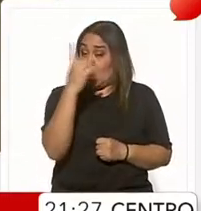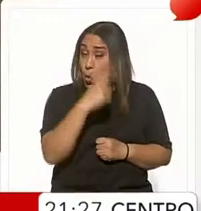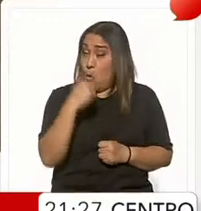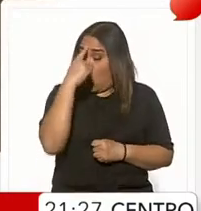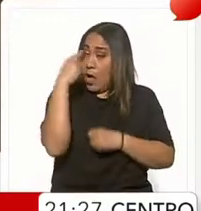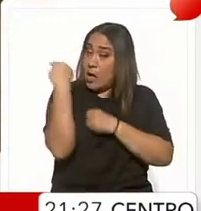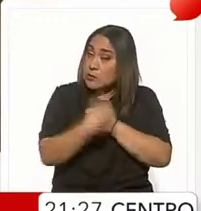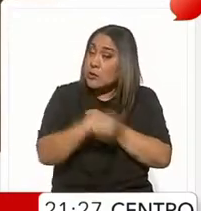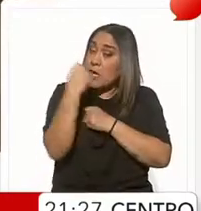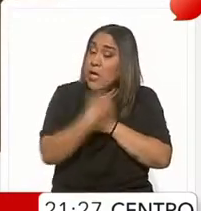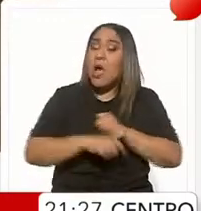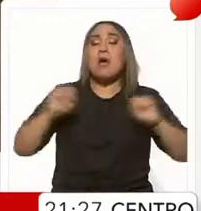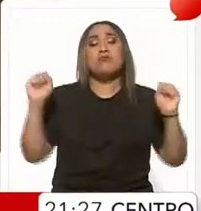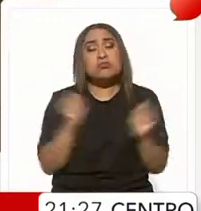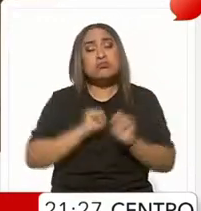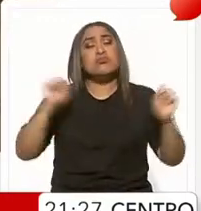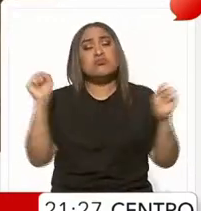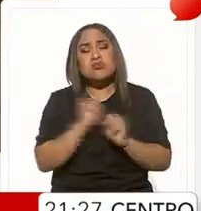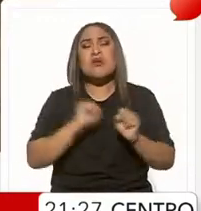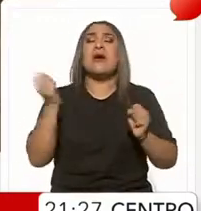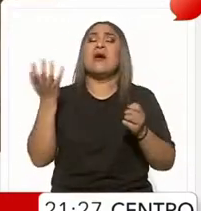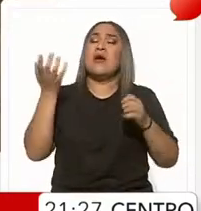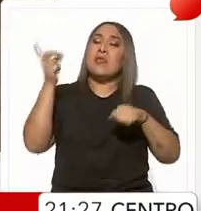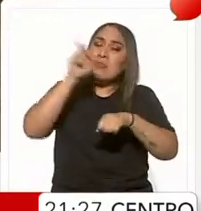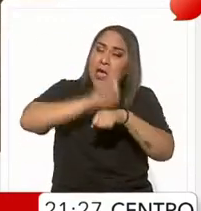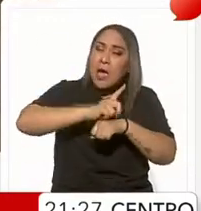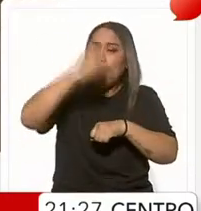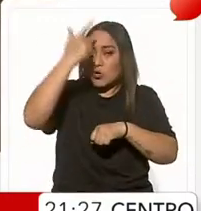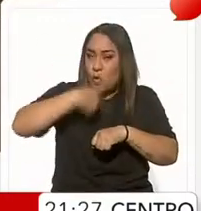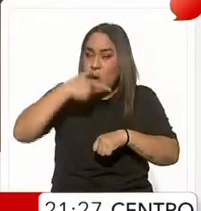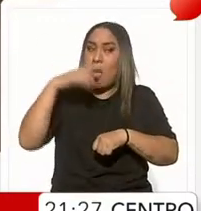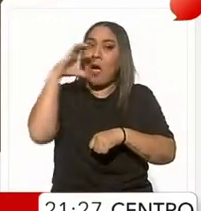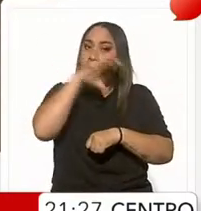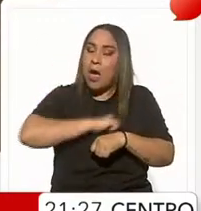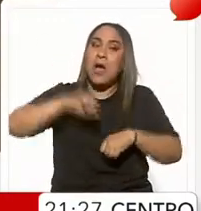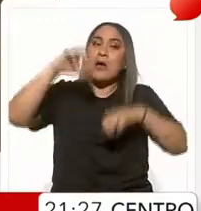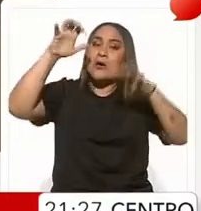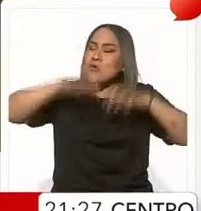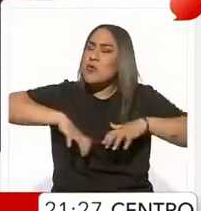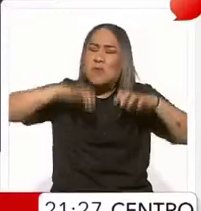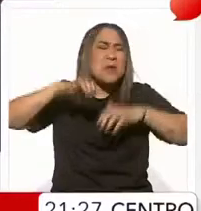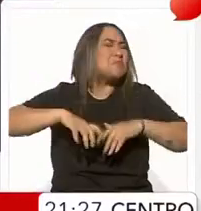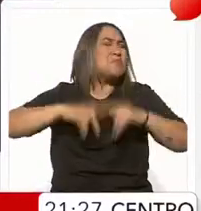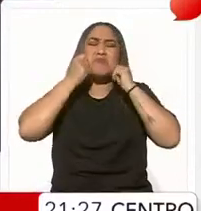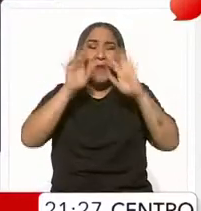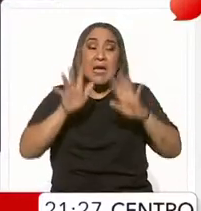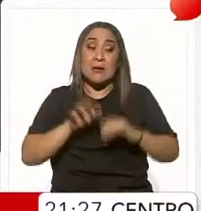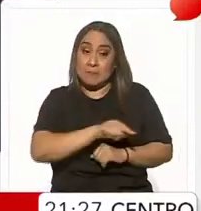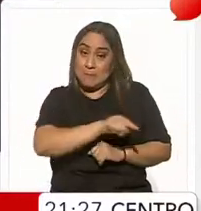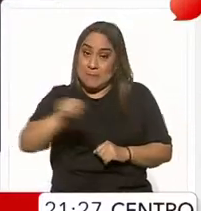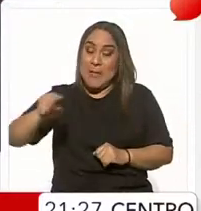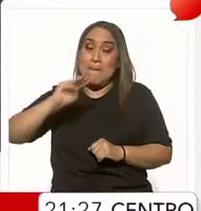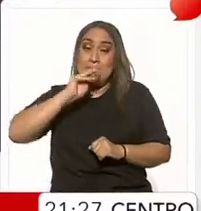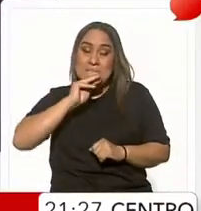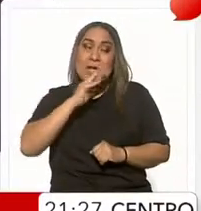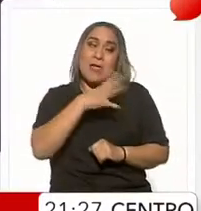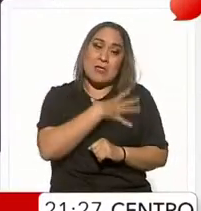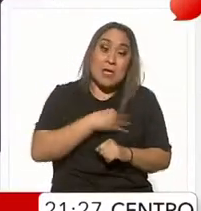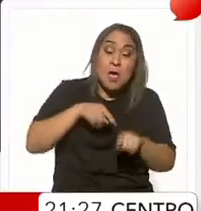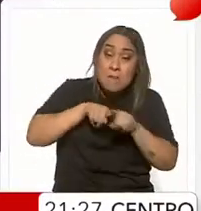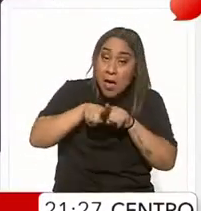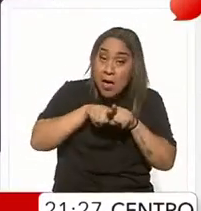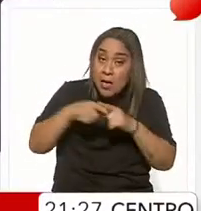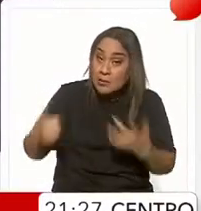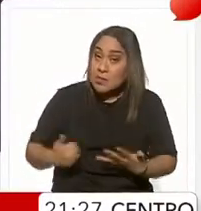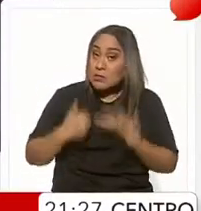corriendo de día, de noche, en el calor, en la lluvia y cualquier otra circunstancia, estas mamás, hijas y hermanas,